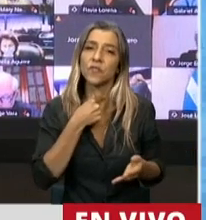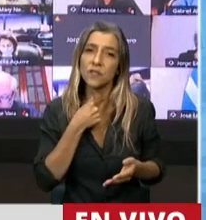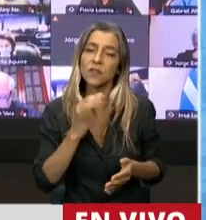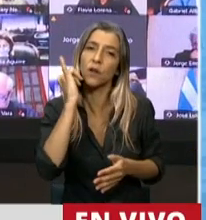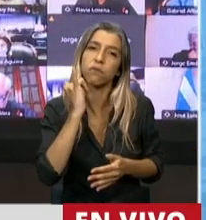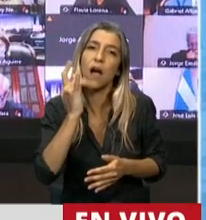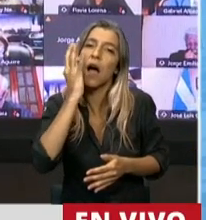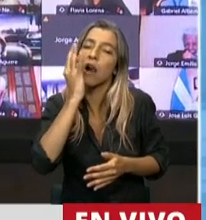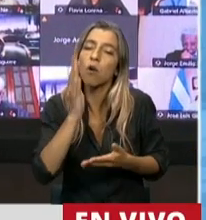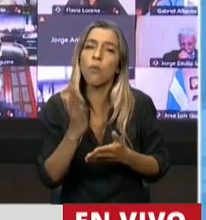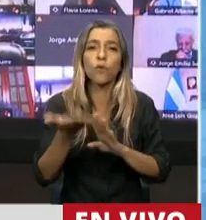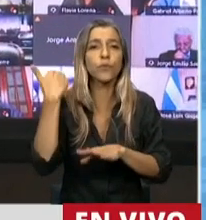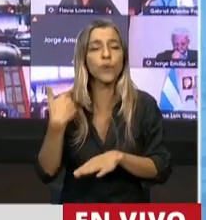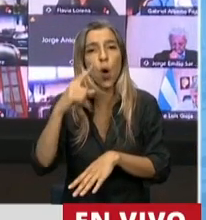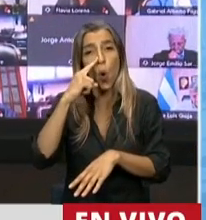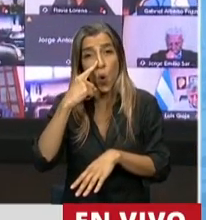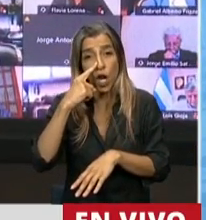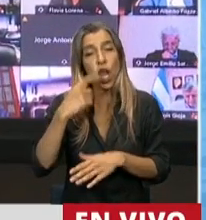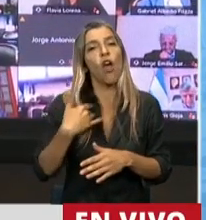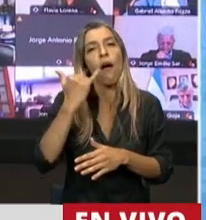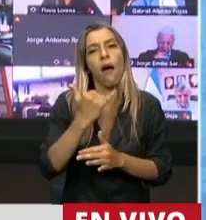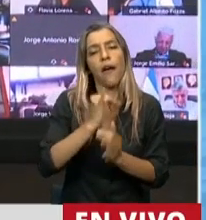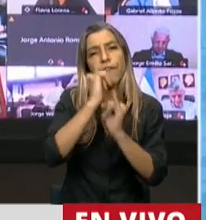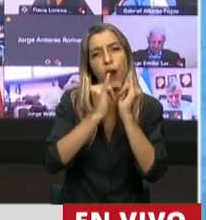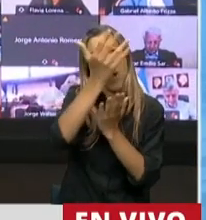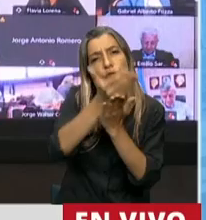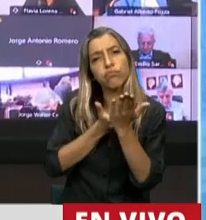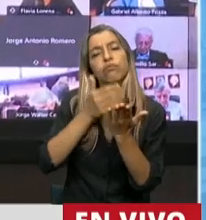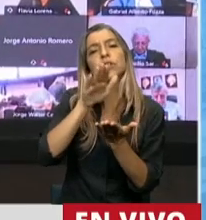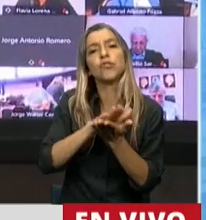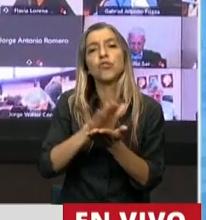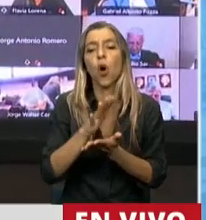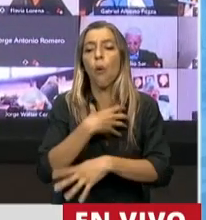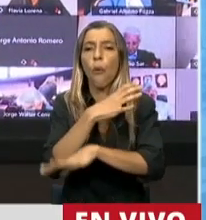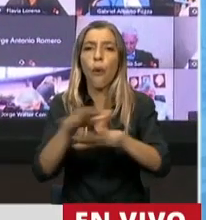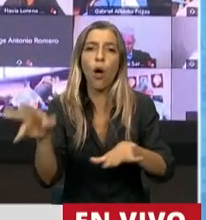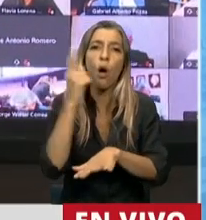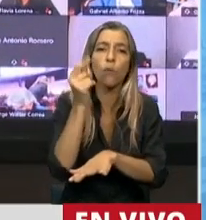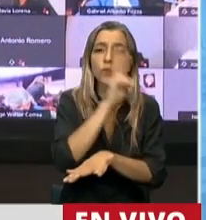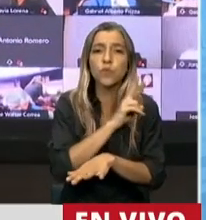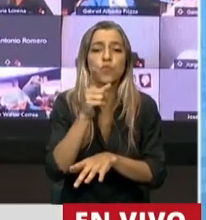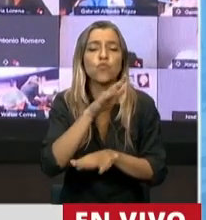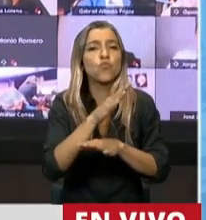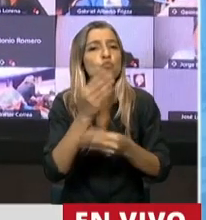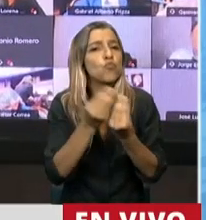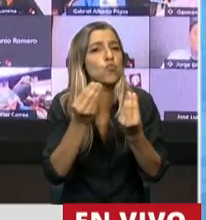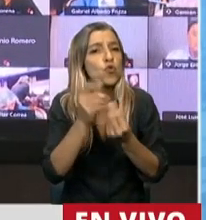estimaciones en el mes de julio era que el 10% de los alumnos y alumnas, después de esta situación, no iban a volver a la escuela.